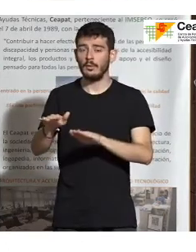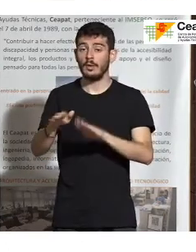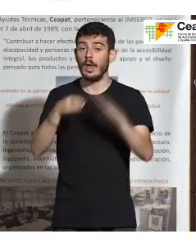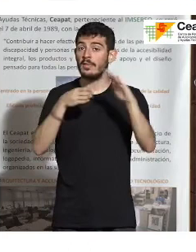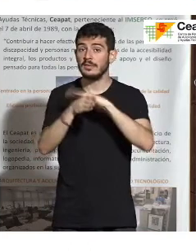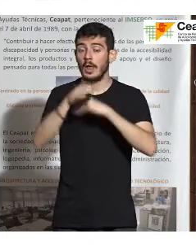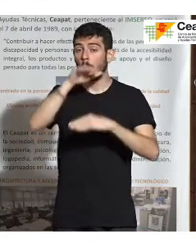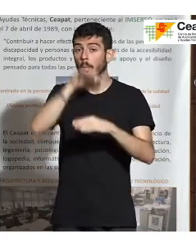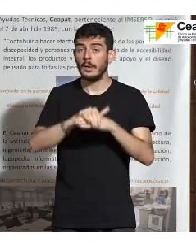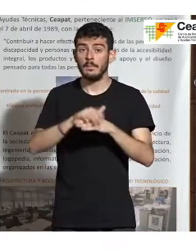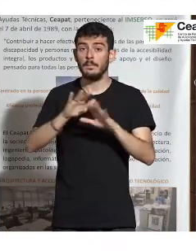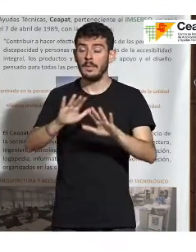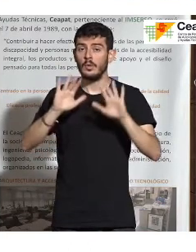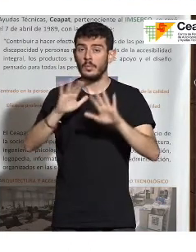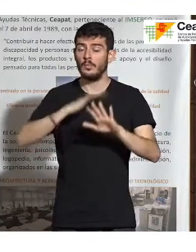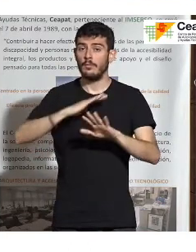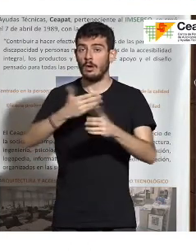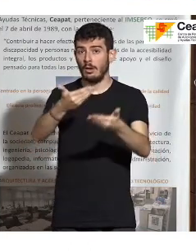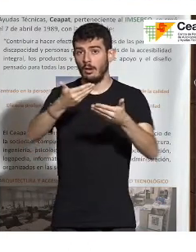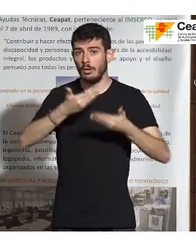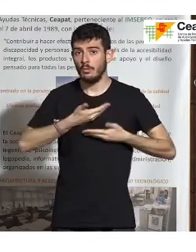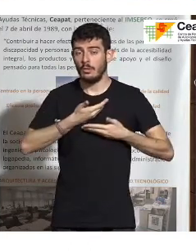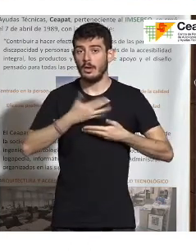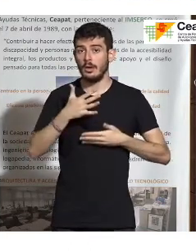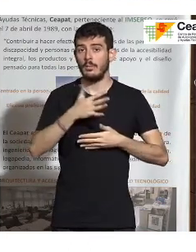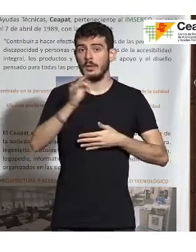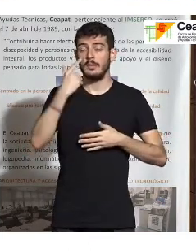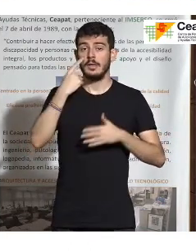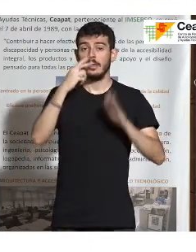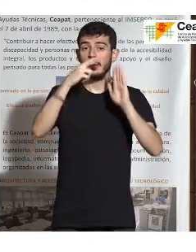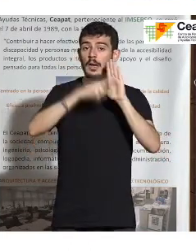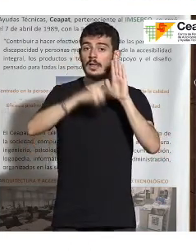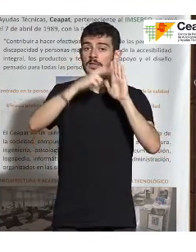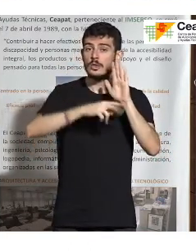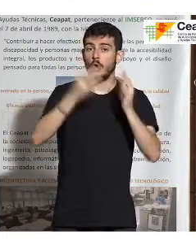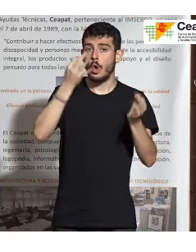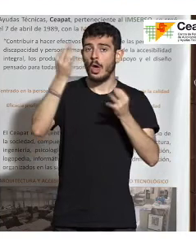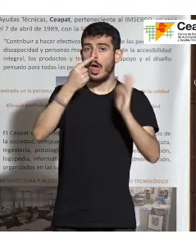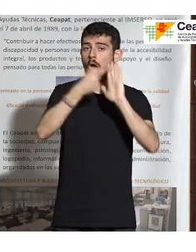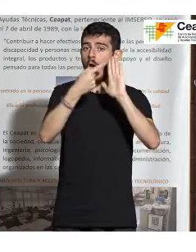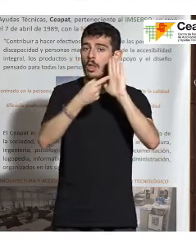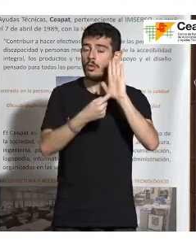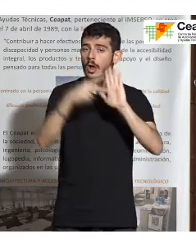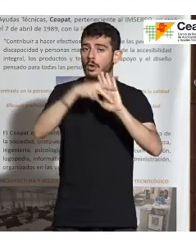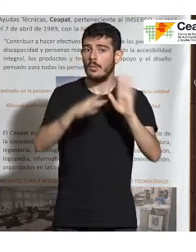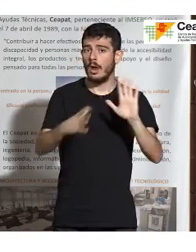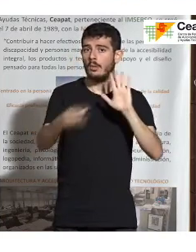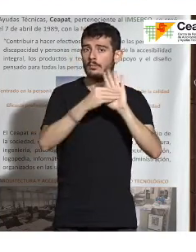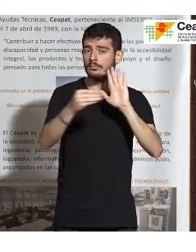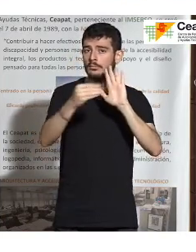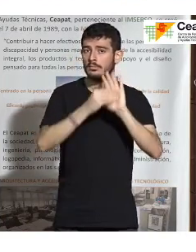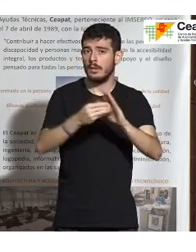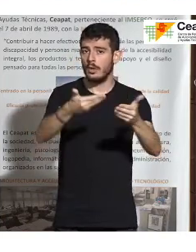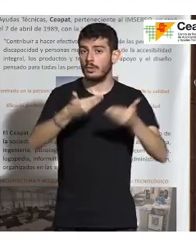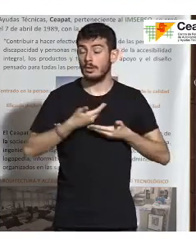tenéis que ayudarnos y tenéis que elaborar cada requisito e incorporarlo en la norma». Entonces, ahí viene un trabajo también muy